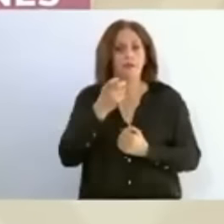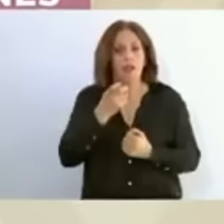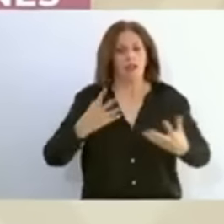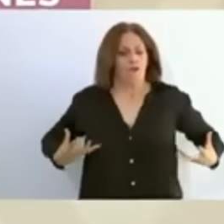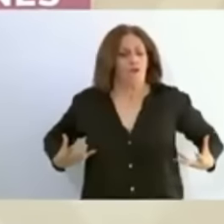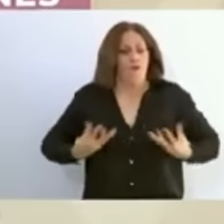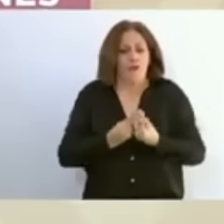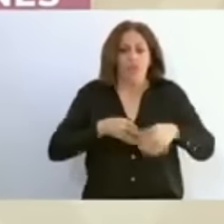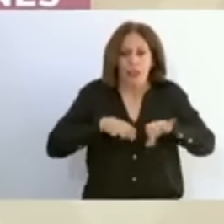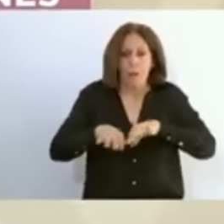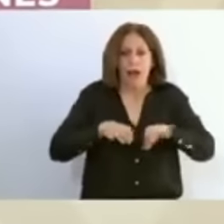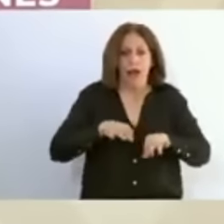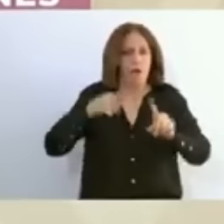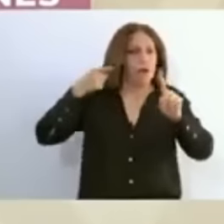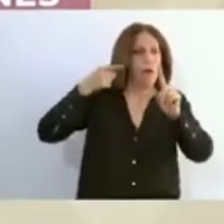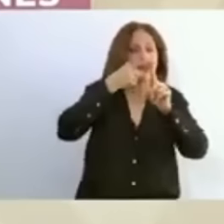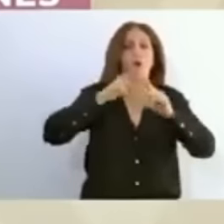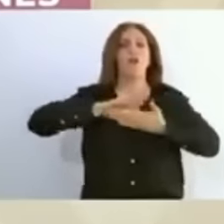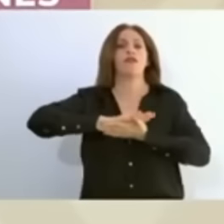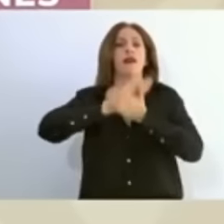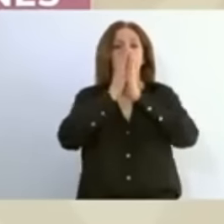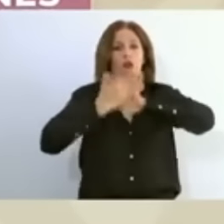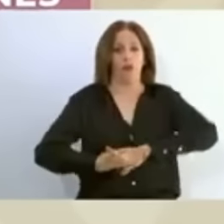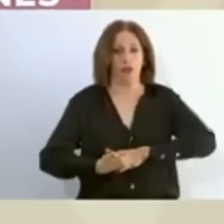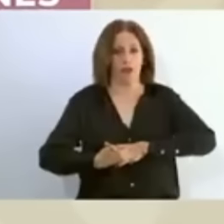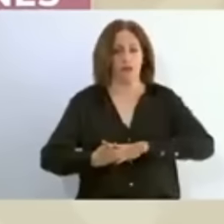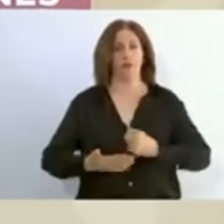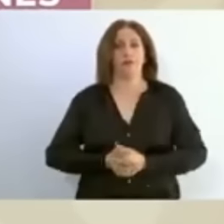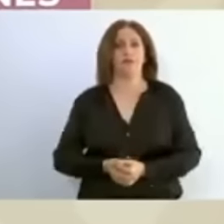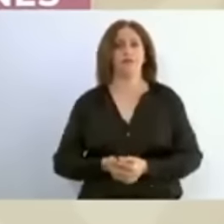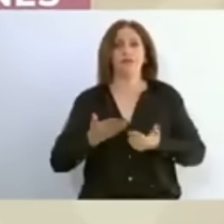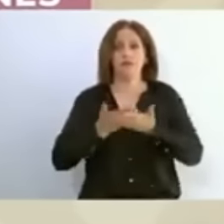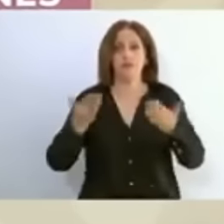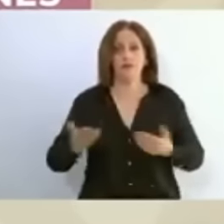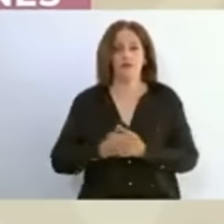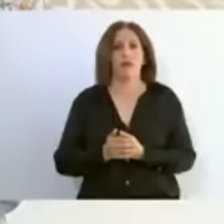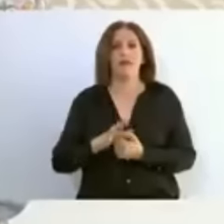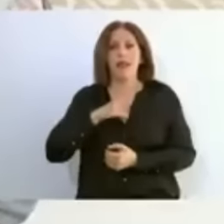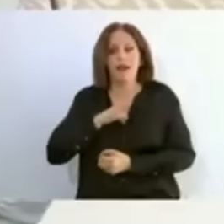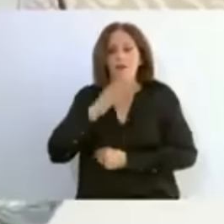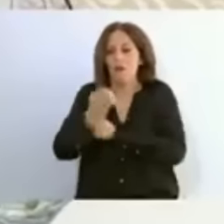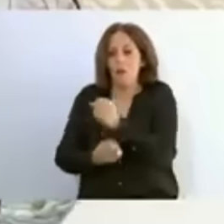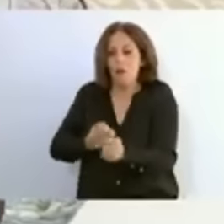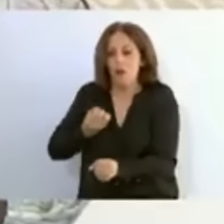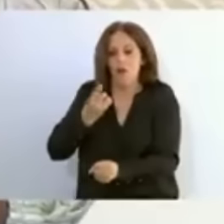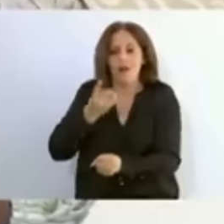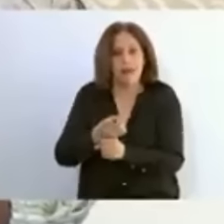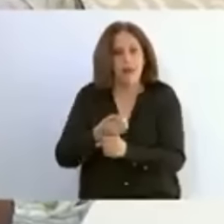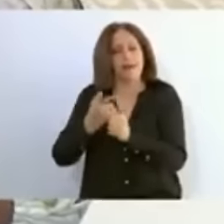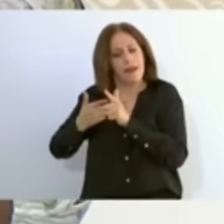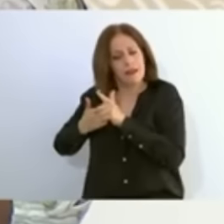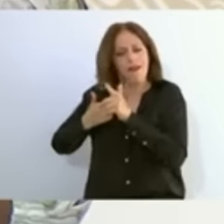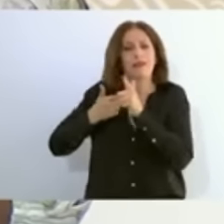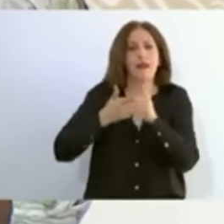agradecerle al presidente de la república la oportunidad de servirle al pueblo de servirle a la nación